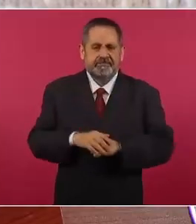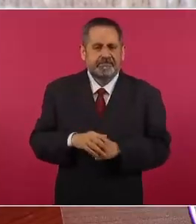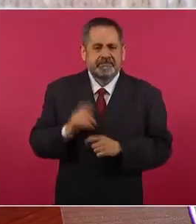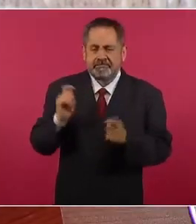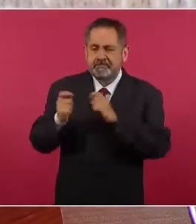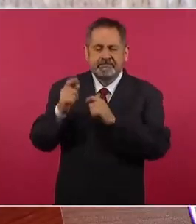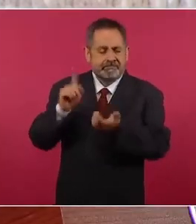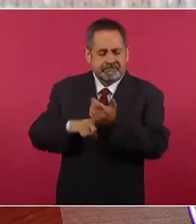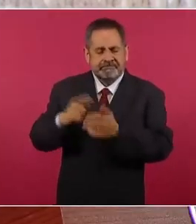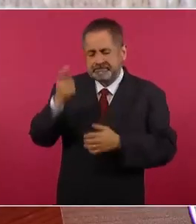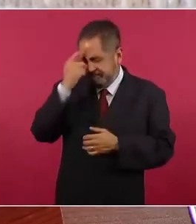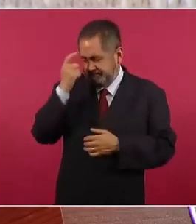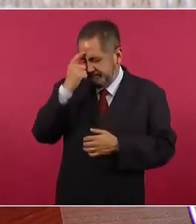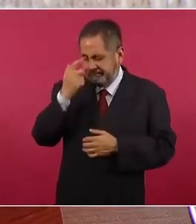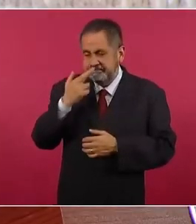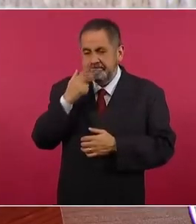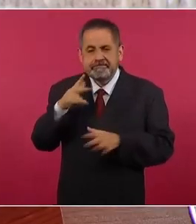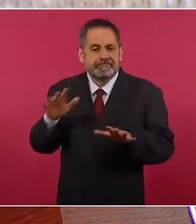cambio de mentalidad